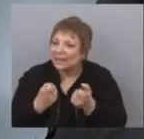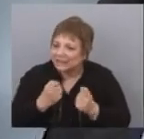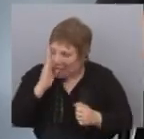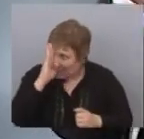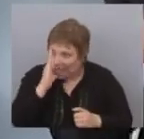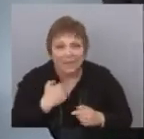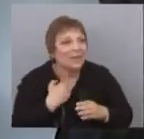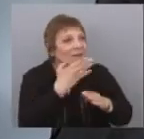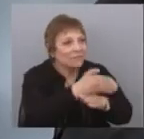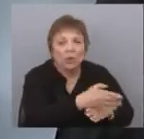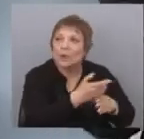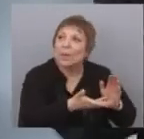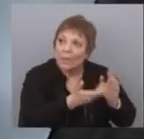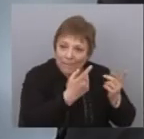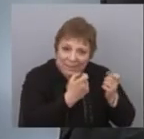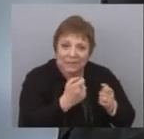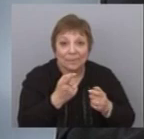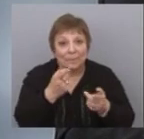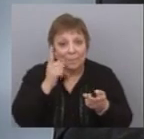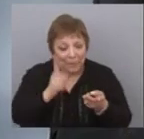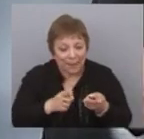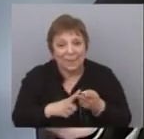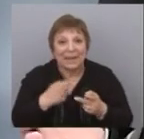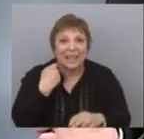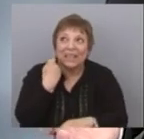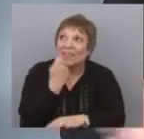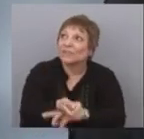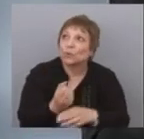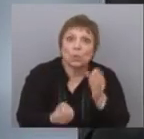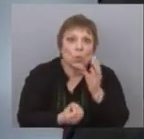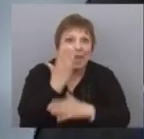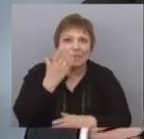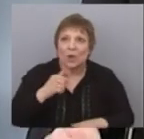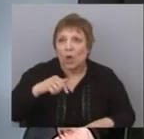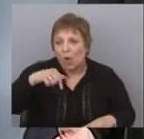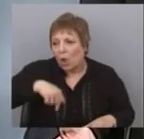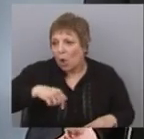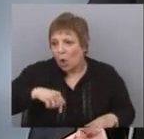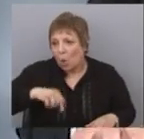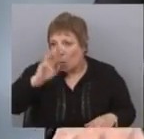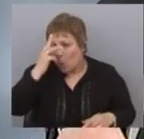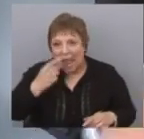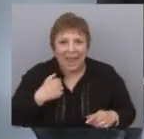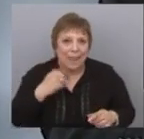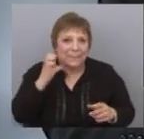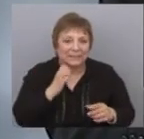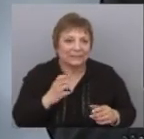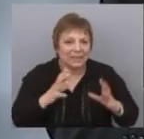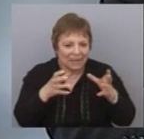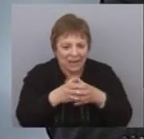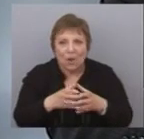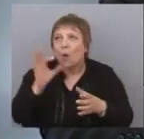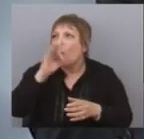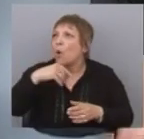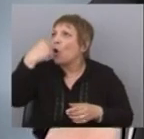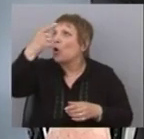que puedan aparecer. E inclusive más, cuando aparecen inversiones que ya sean nacionales o del exterior, que están alocadas en determinado lugar